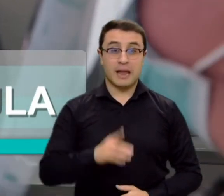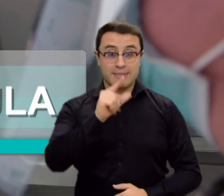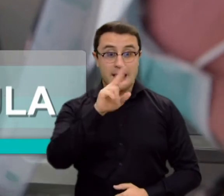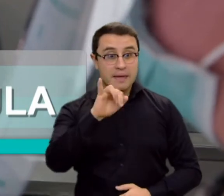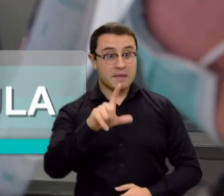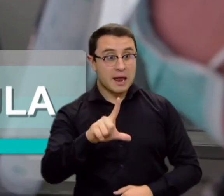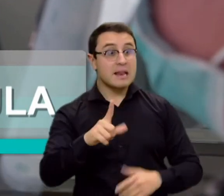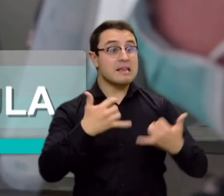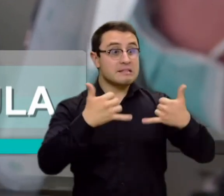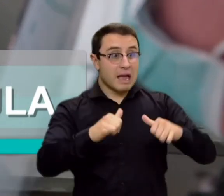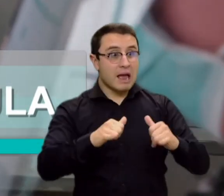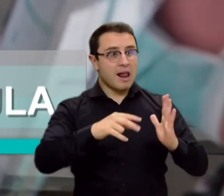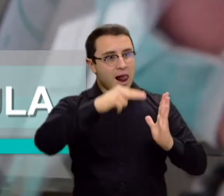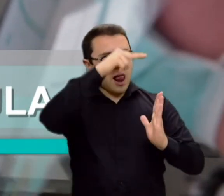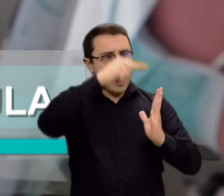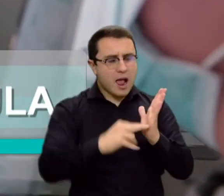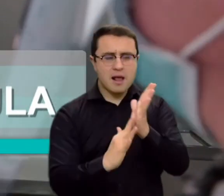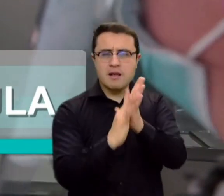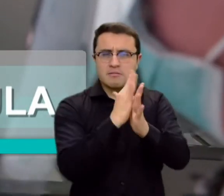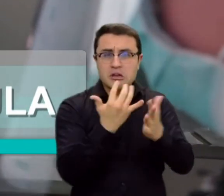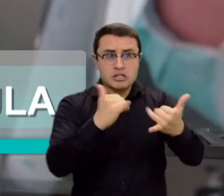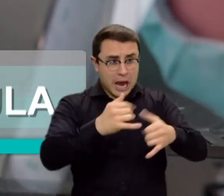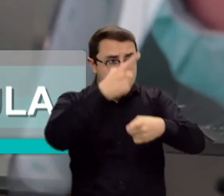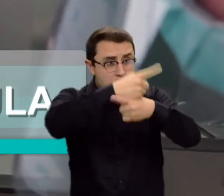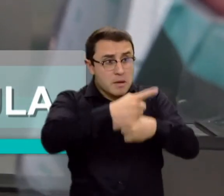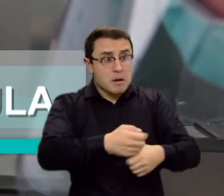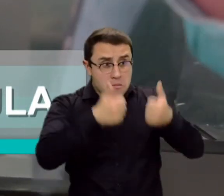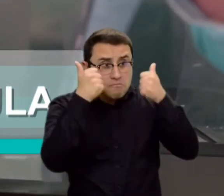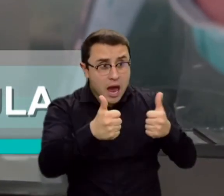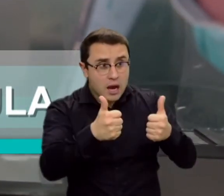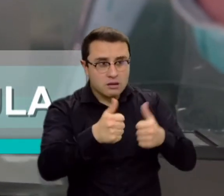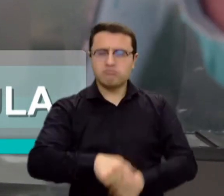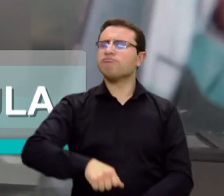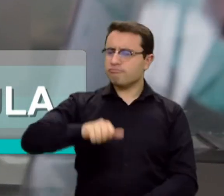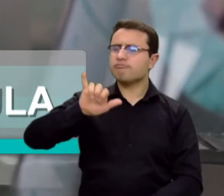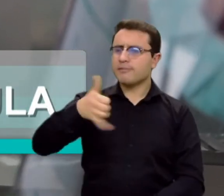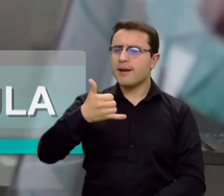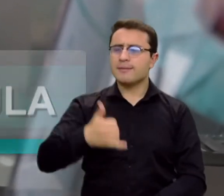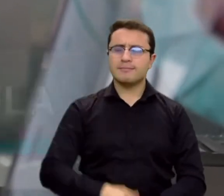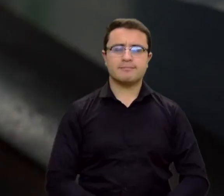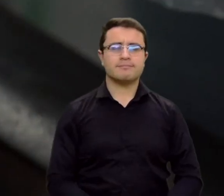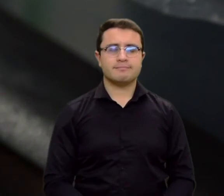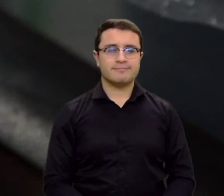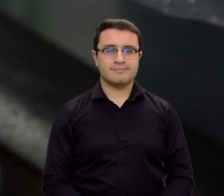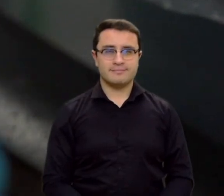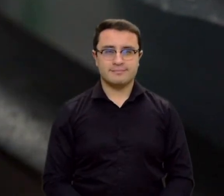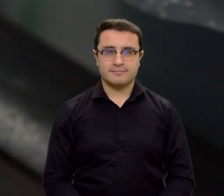Daniel, ya después de leer tu información, ¿toda está correcta? Sí. Ok.